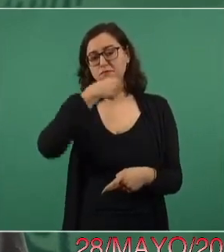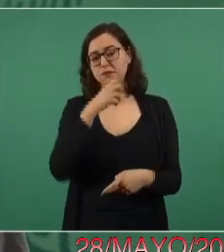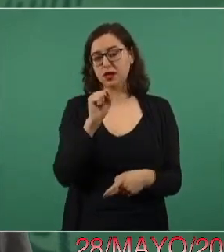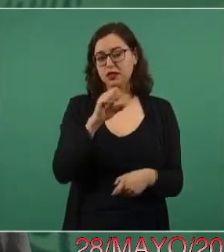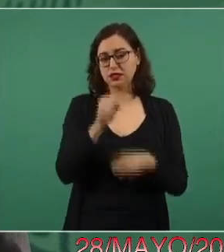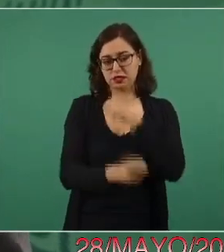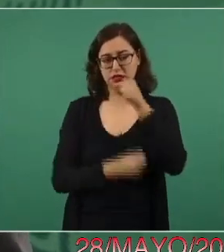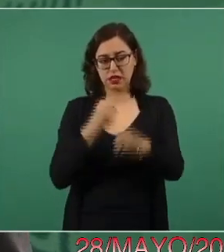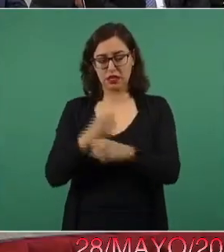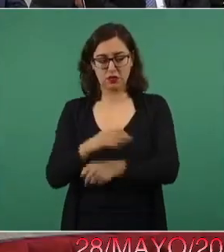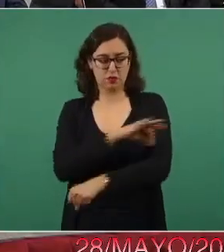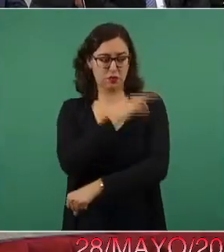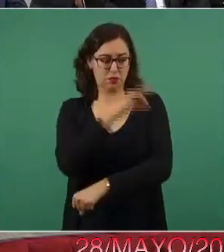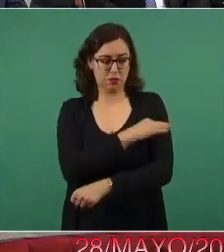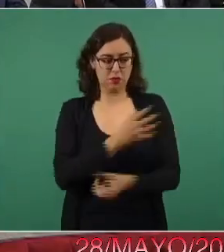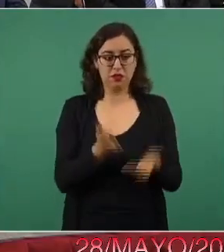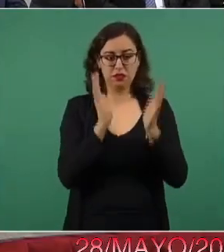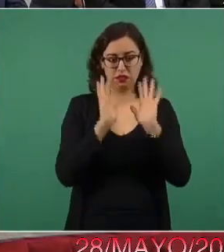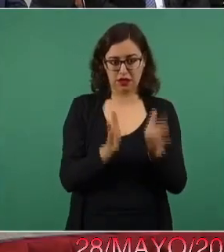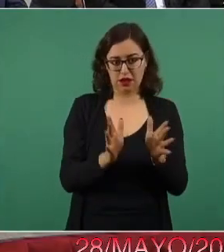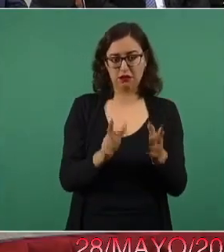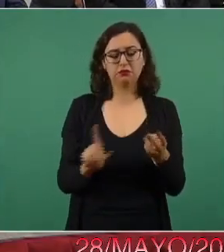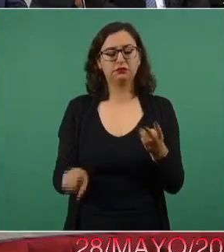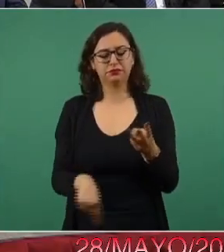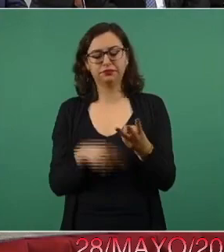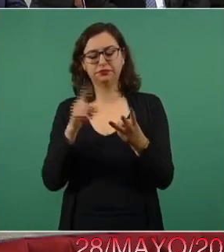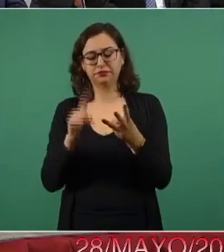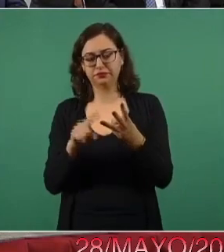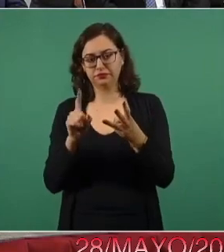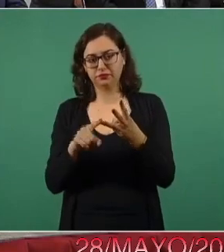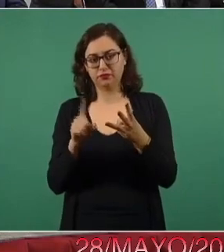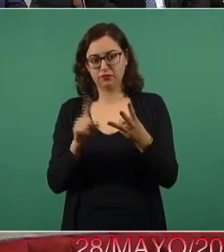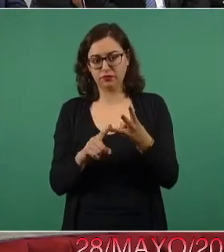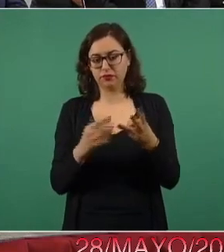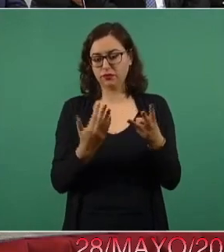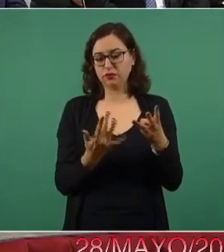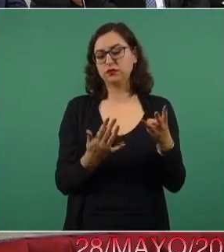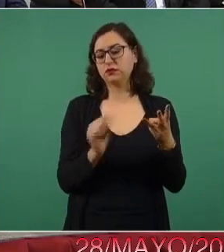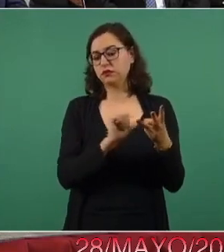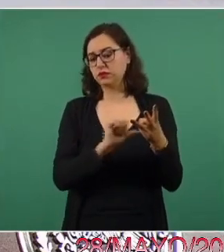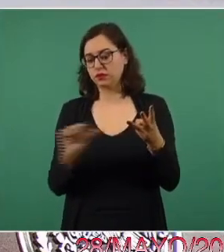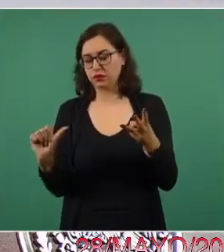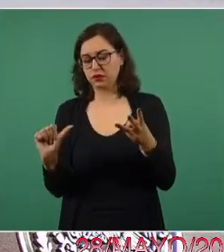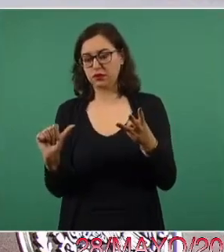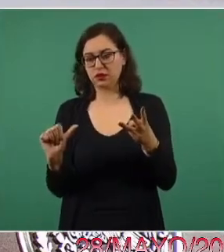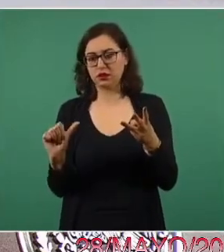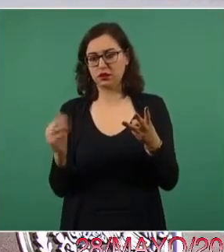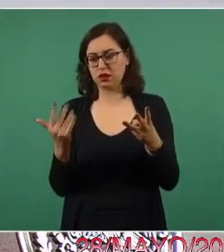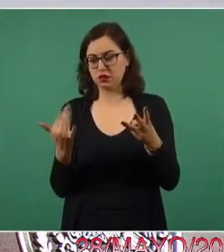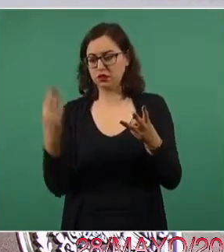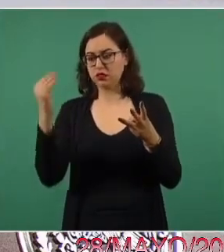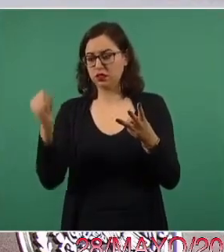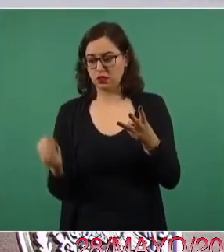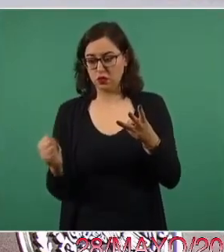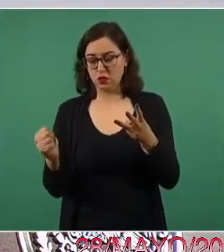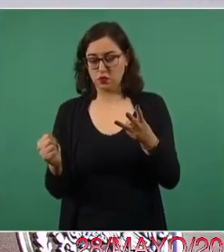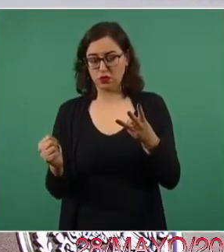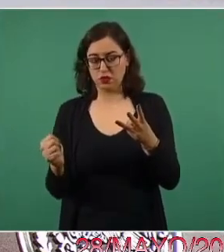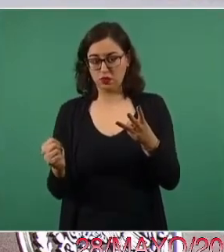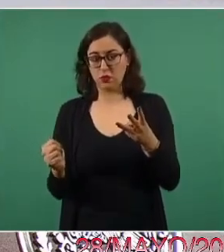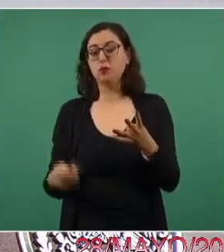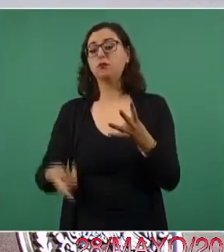si ya estamos avanzando de 50 a 59, si